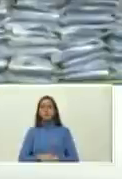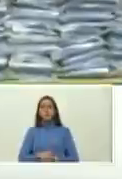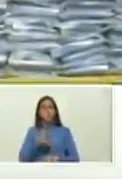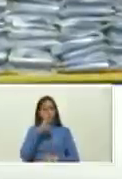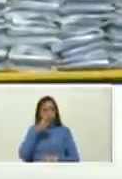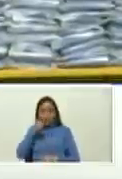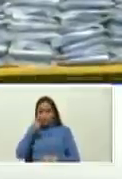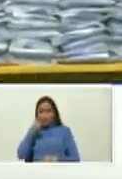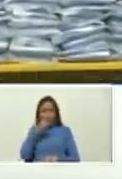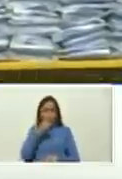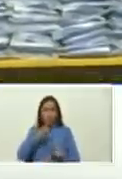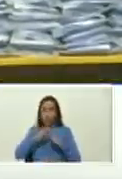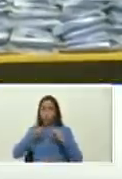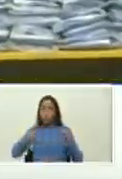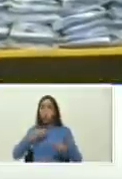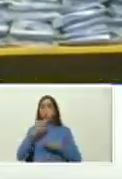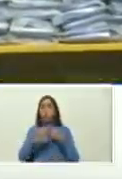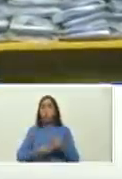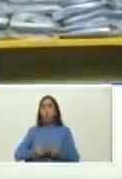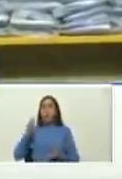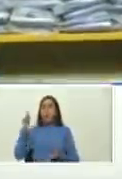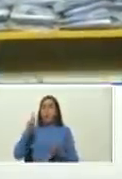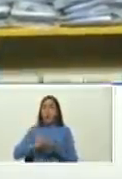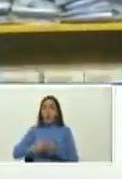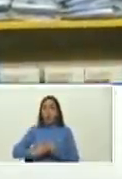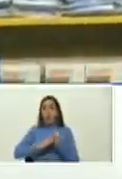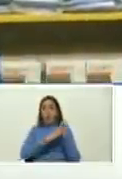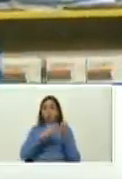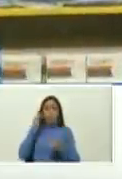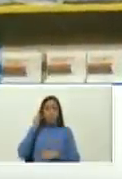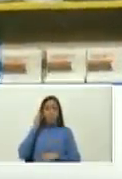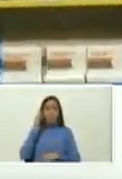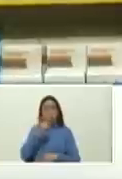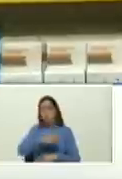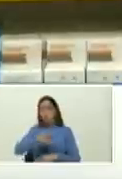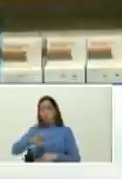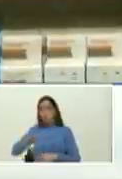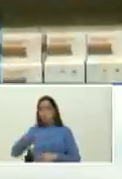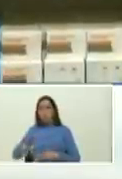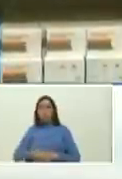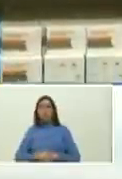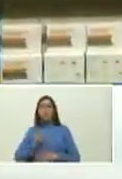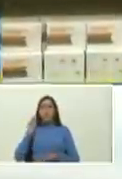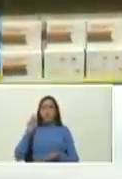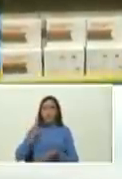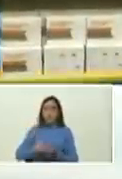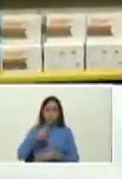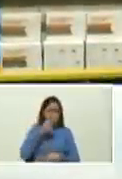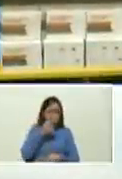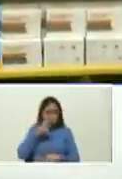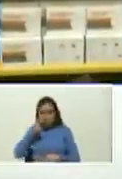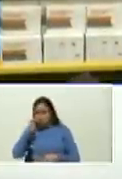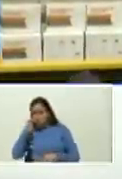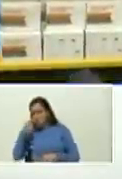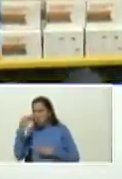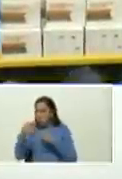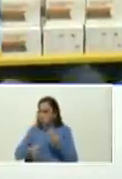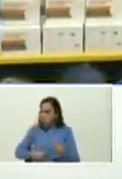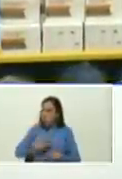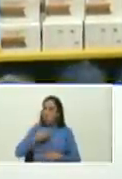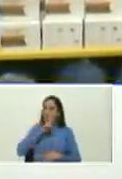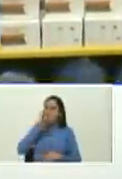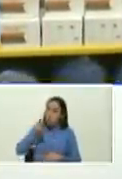la sorpresa que llegue la jefa que llegue los jefes que lleguen al sitio llegó aquí cómo está el servicio